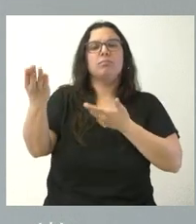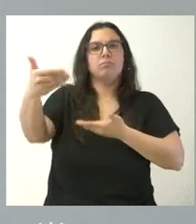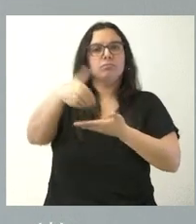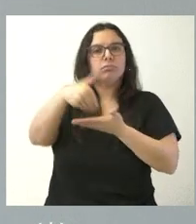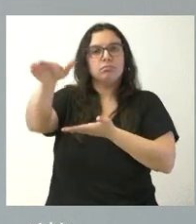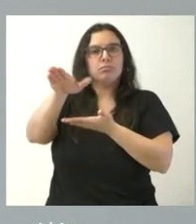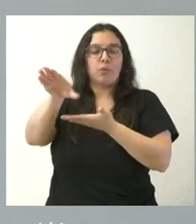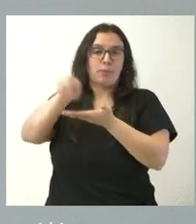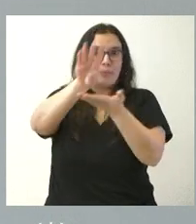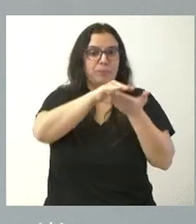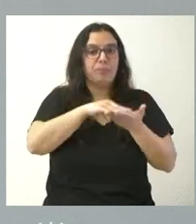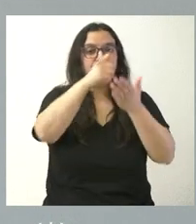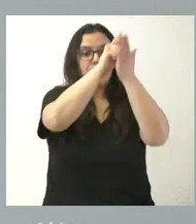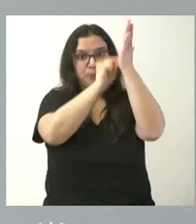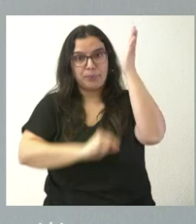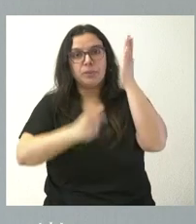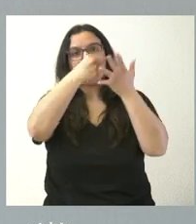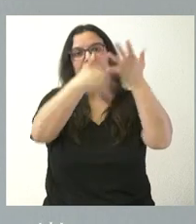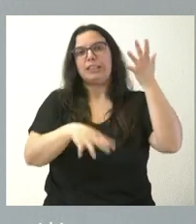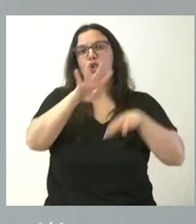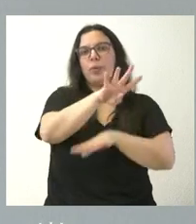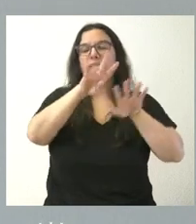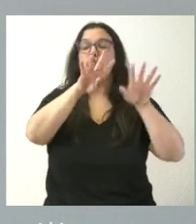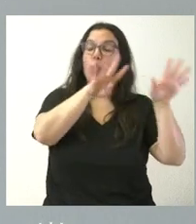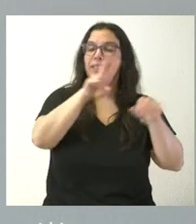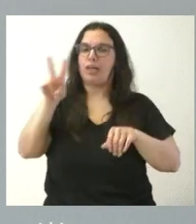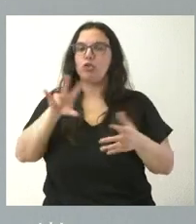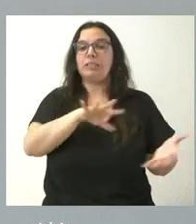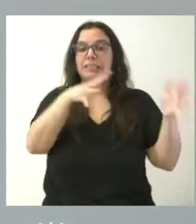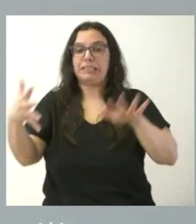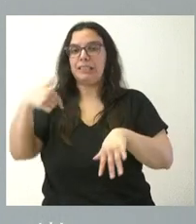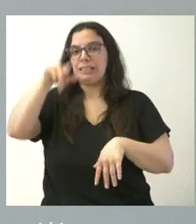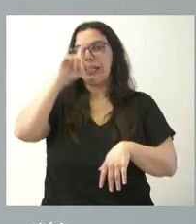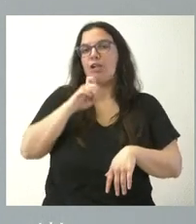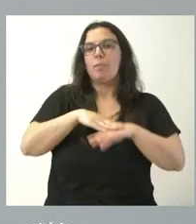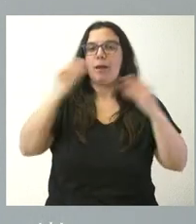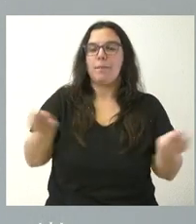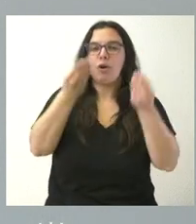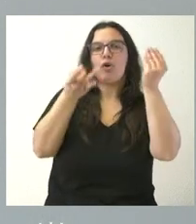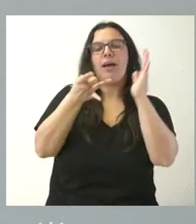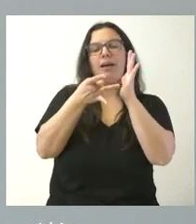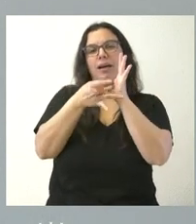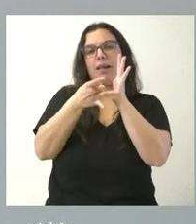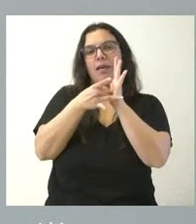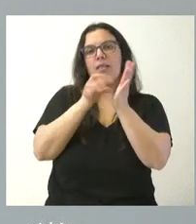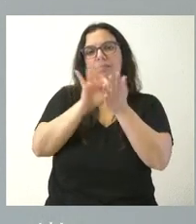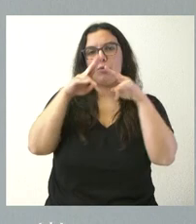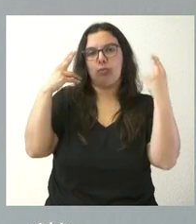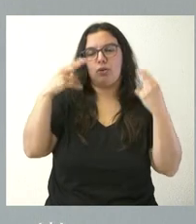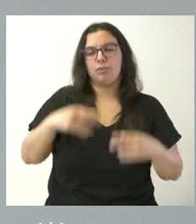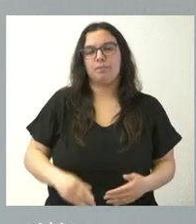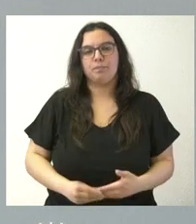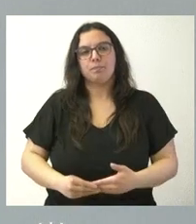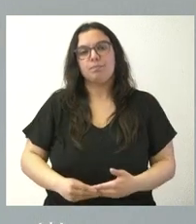en estas 92 acciones que desarrollaremos en este año para la mejora e innovación en nuestra comunidad autónoma. Indicarles que la